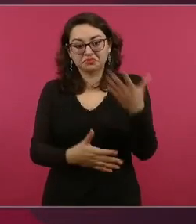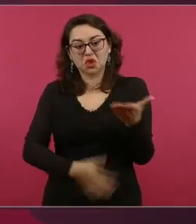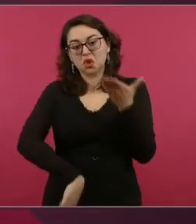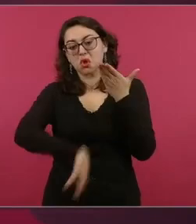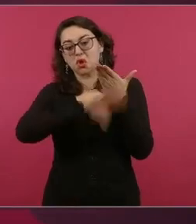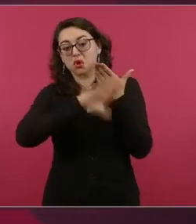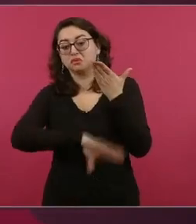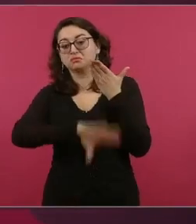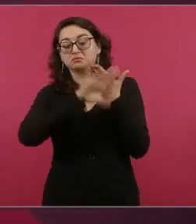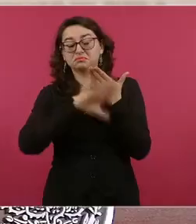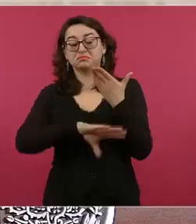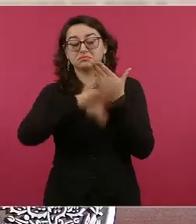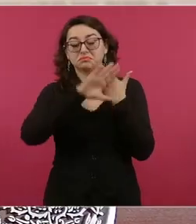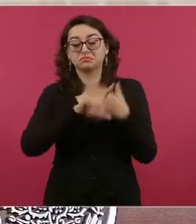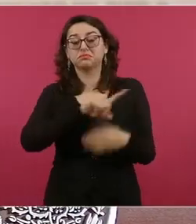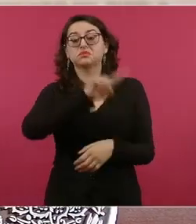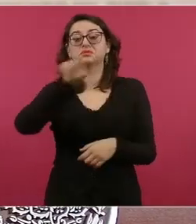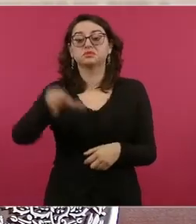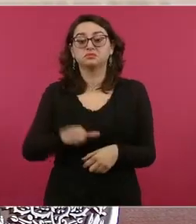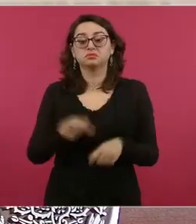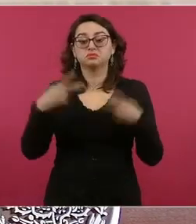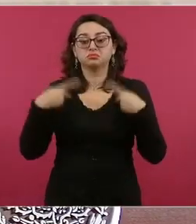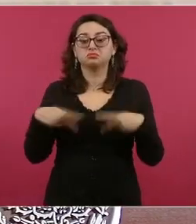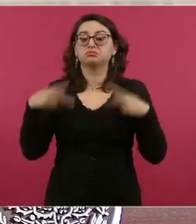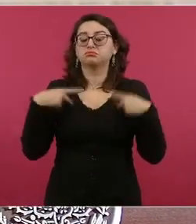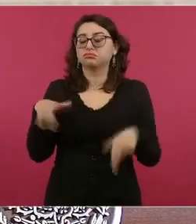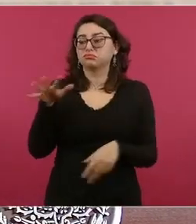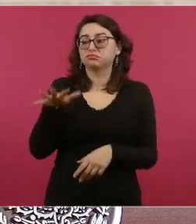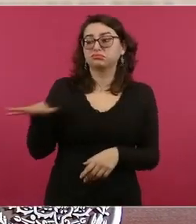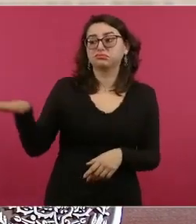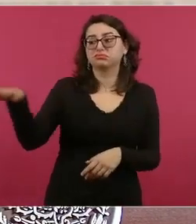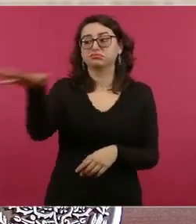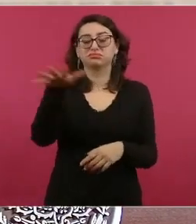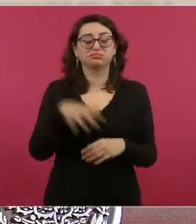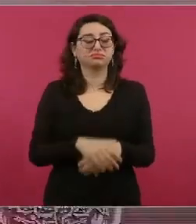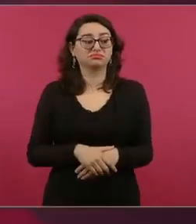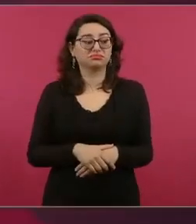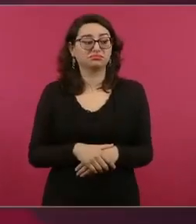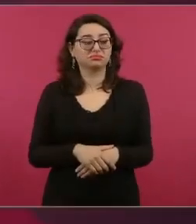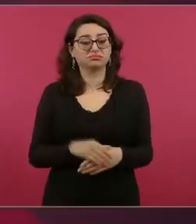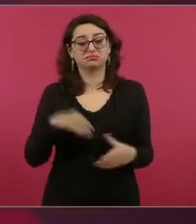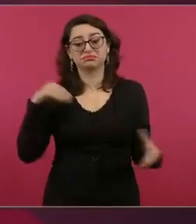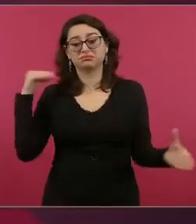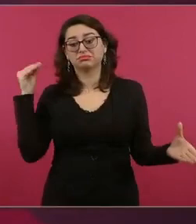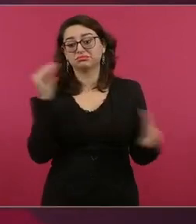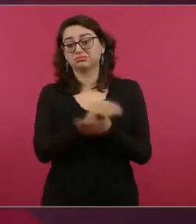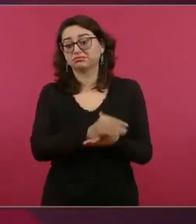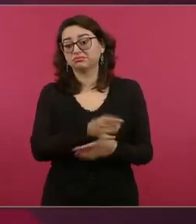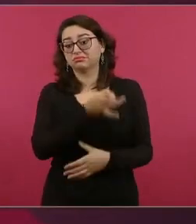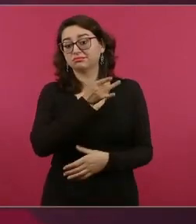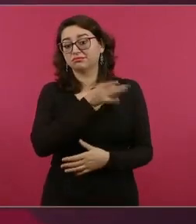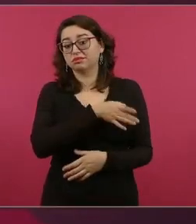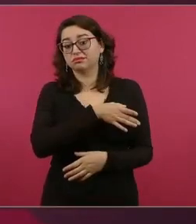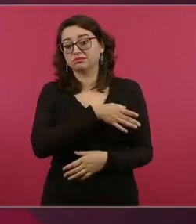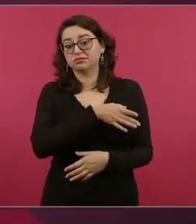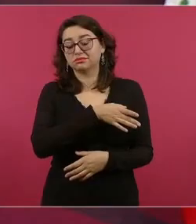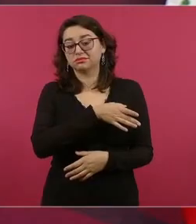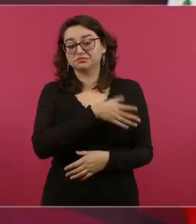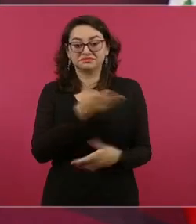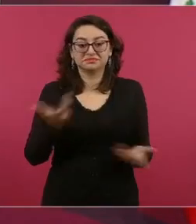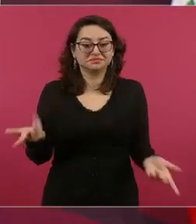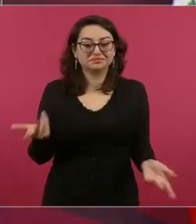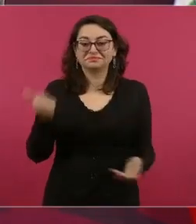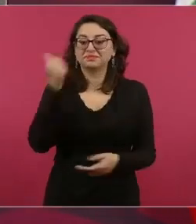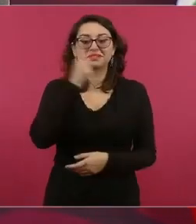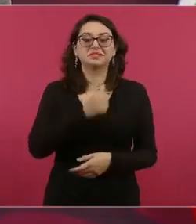salir adelante la